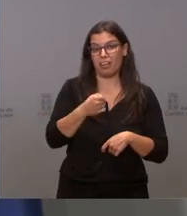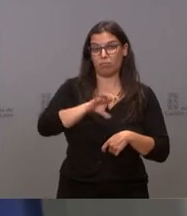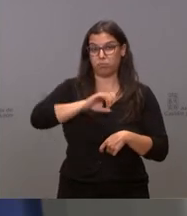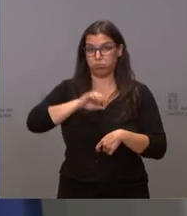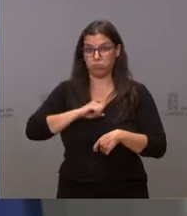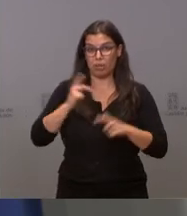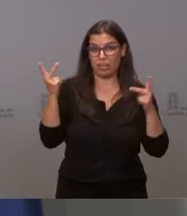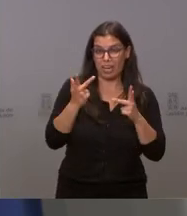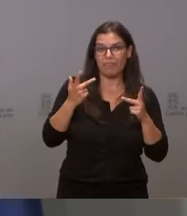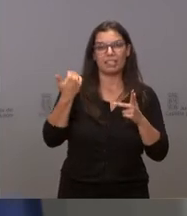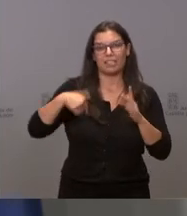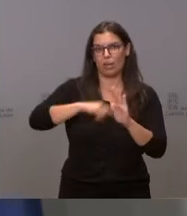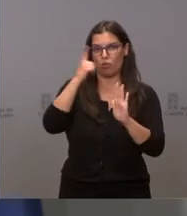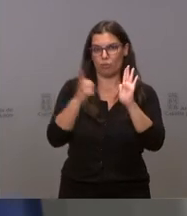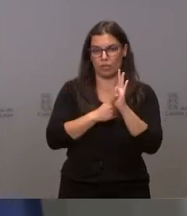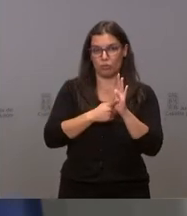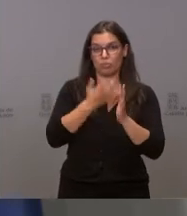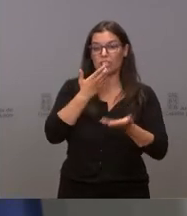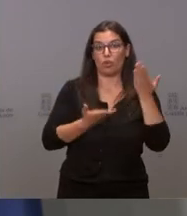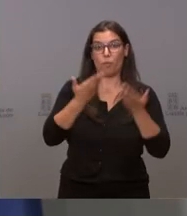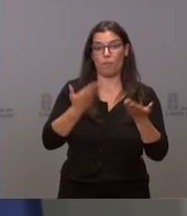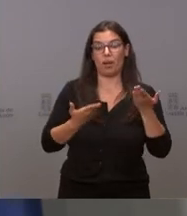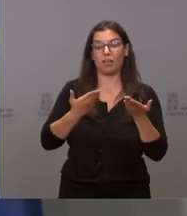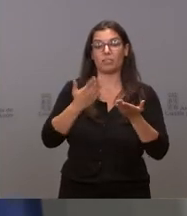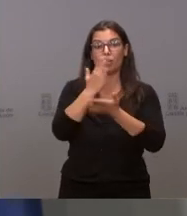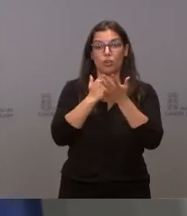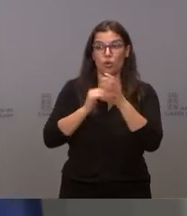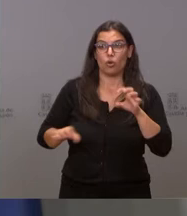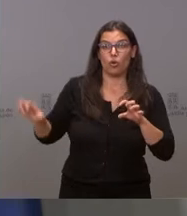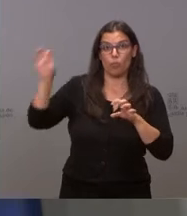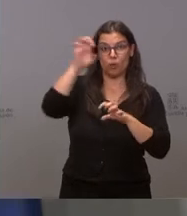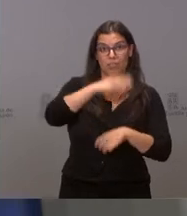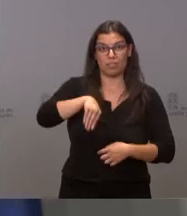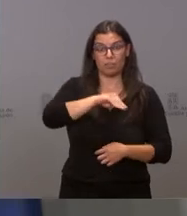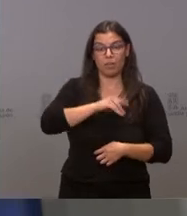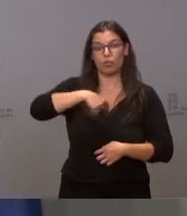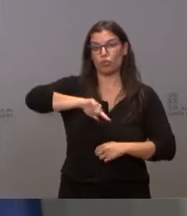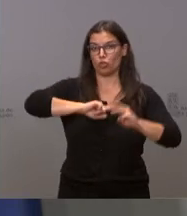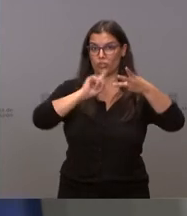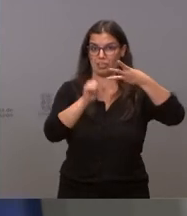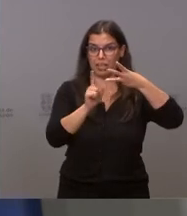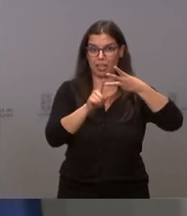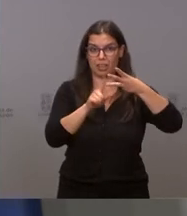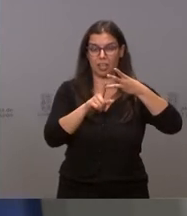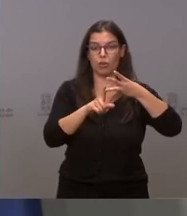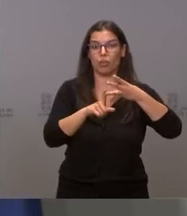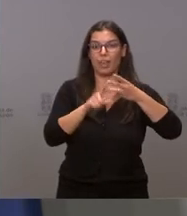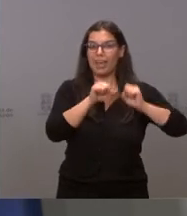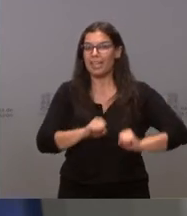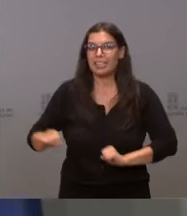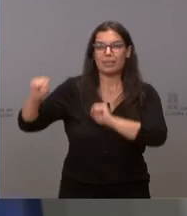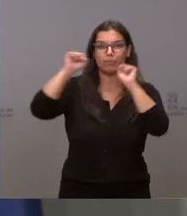Somos en este momento los terceros en el conjunto de España en inmunización completa.